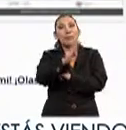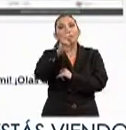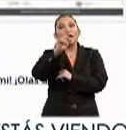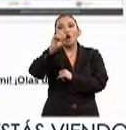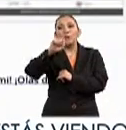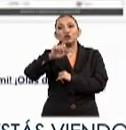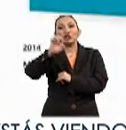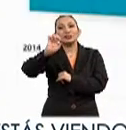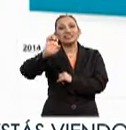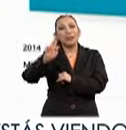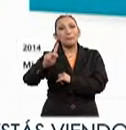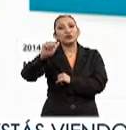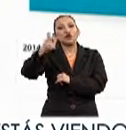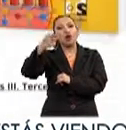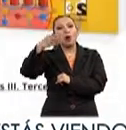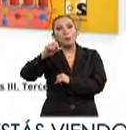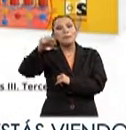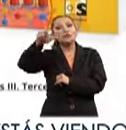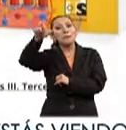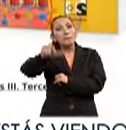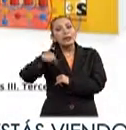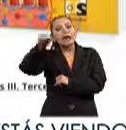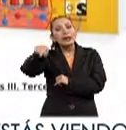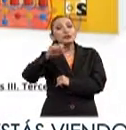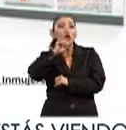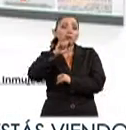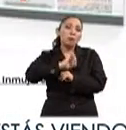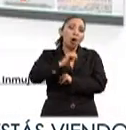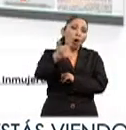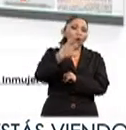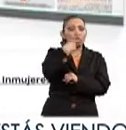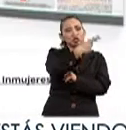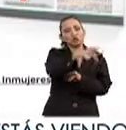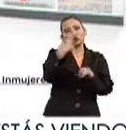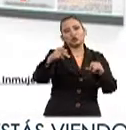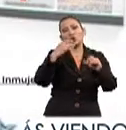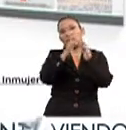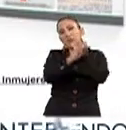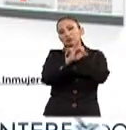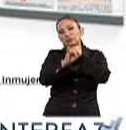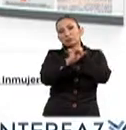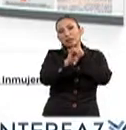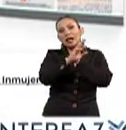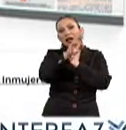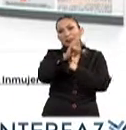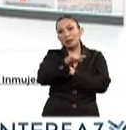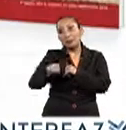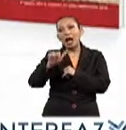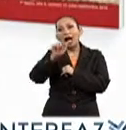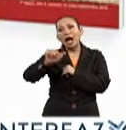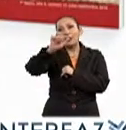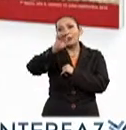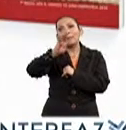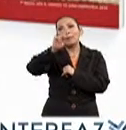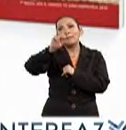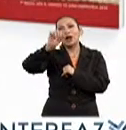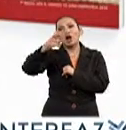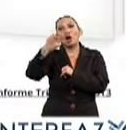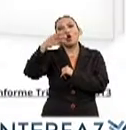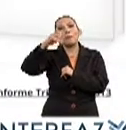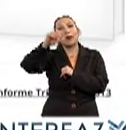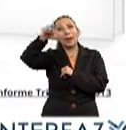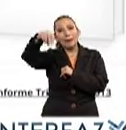.cef.gov.mx así como en sus propias cuentas de redes sociales bajo arroba bpo